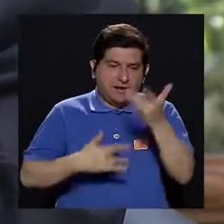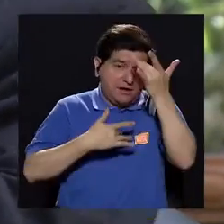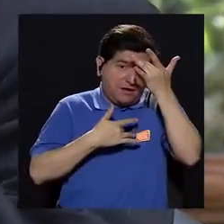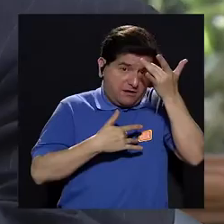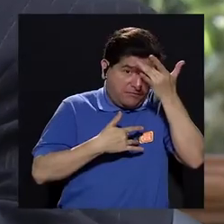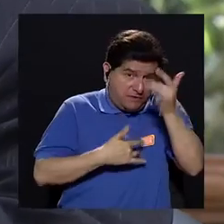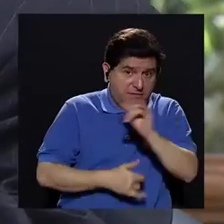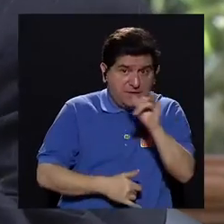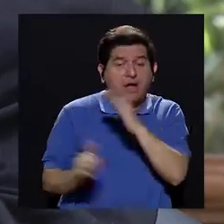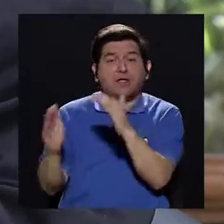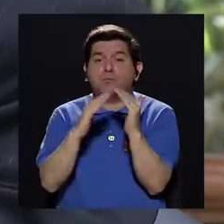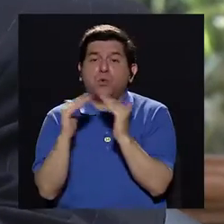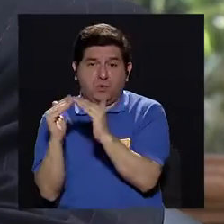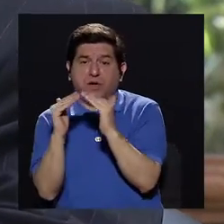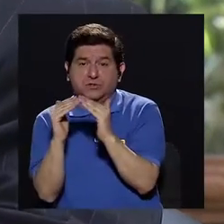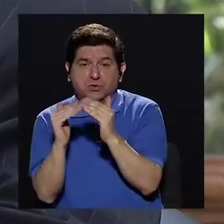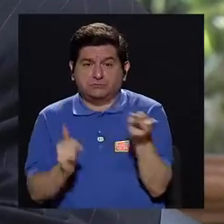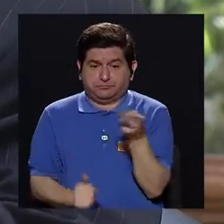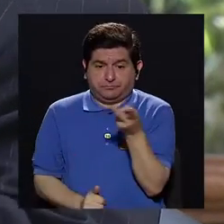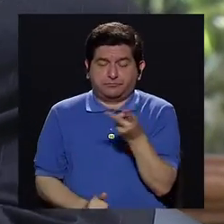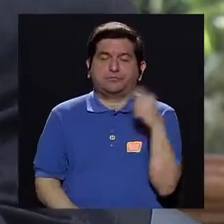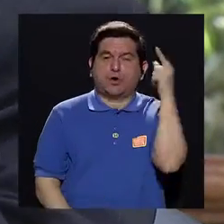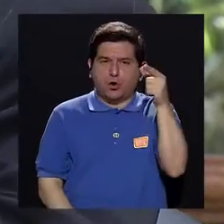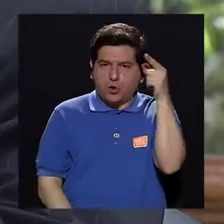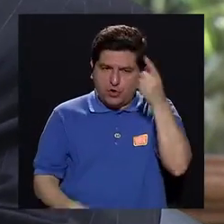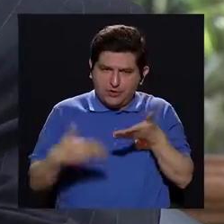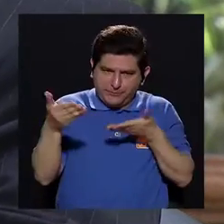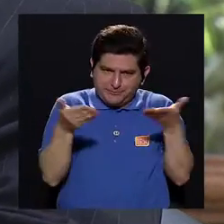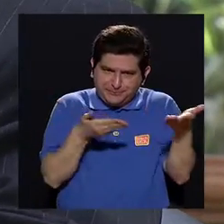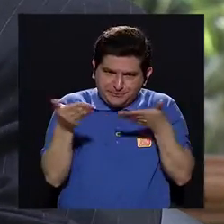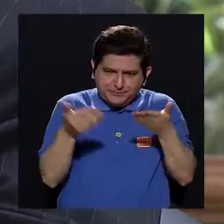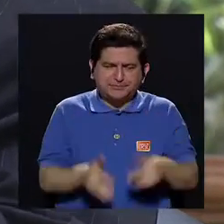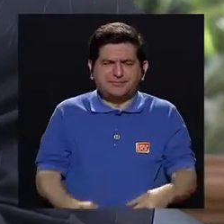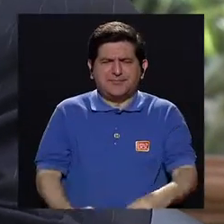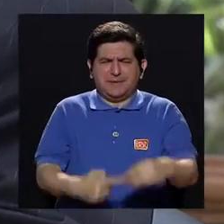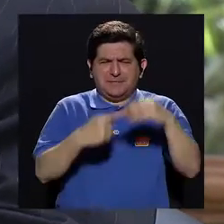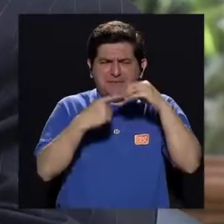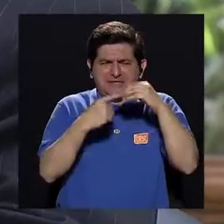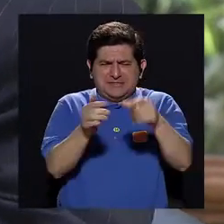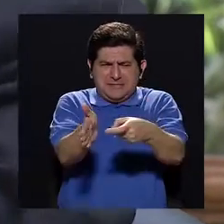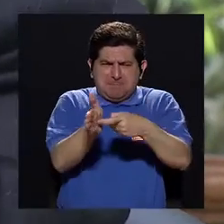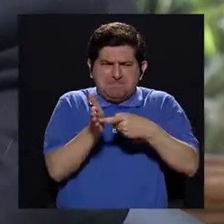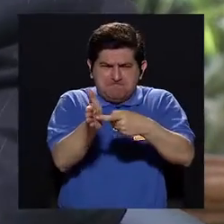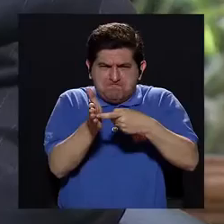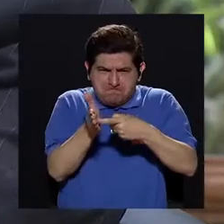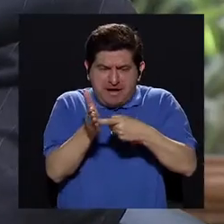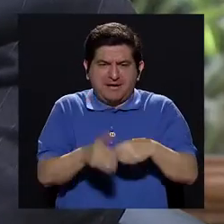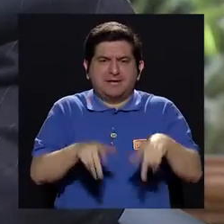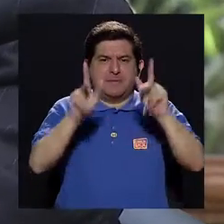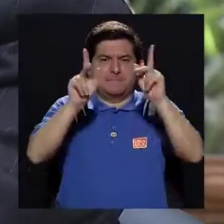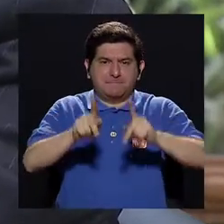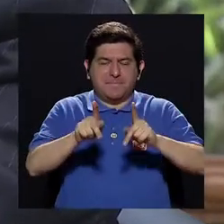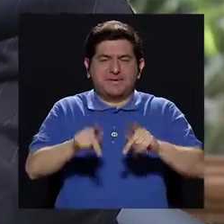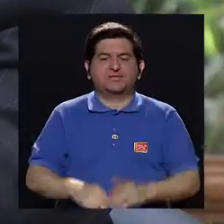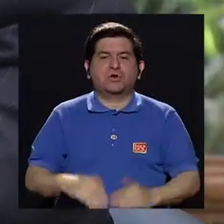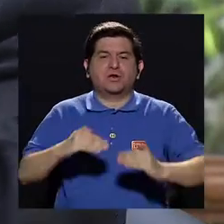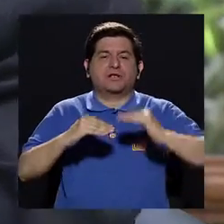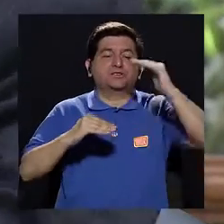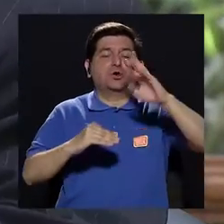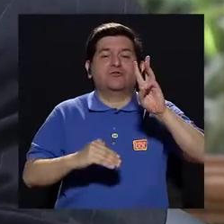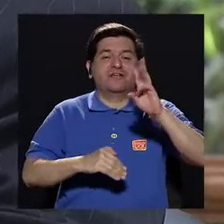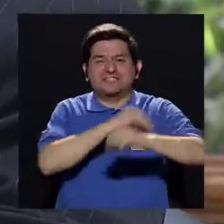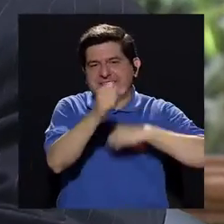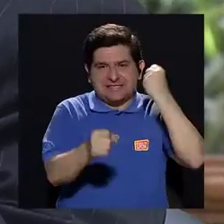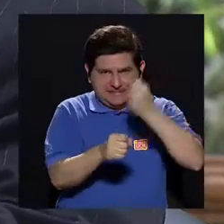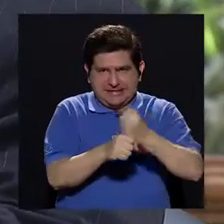epidemiológicamente como demográficos. Entonces, obviamente los servicios que más demanda tienen son los servicios de las personas mayores de